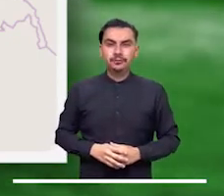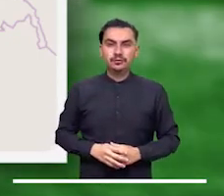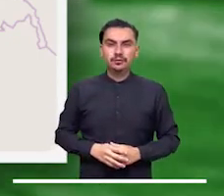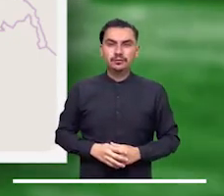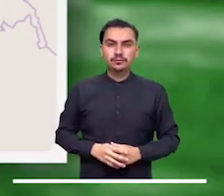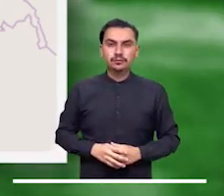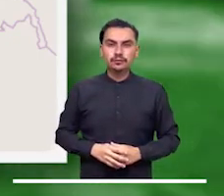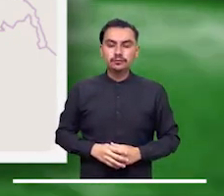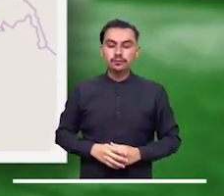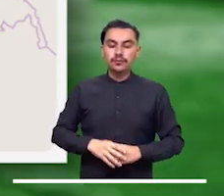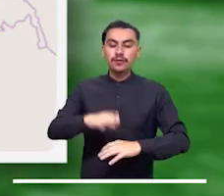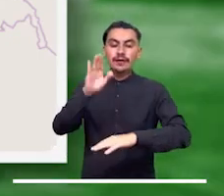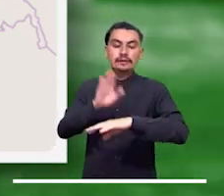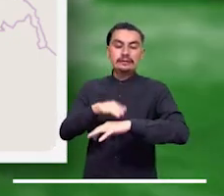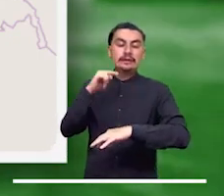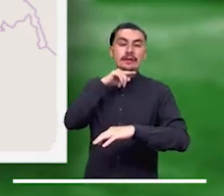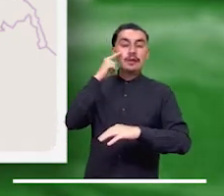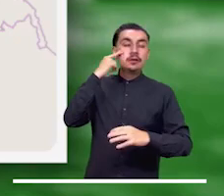San Jorge.